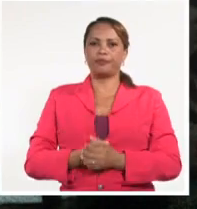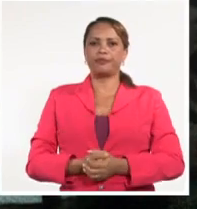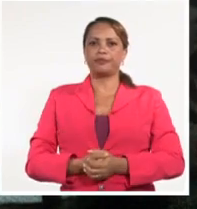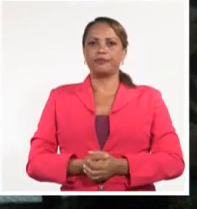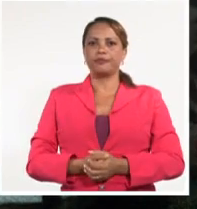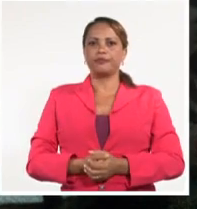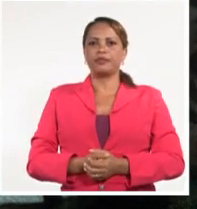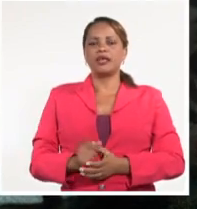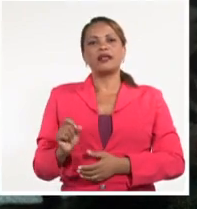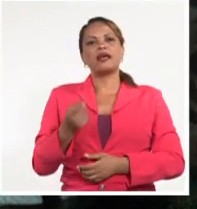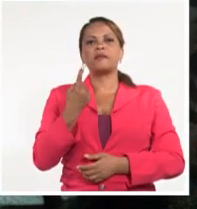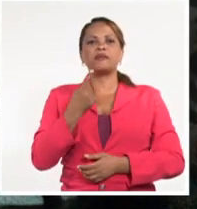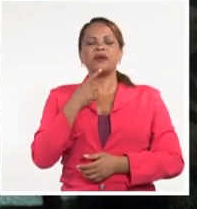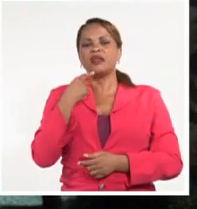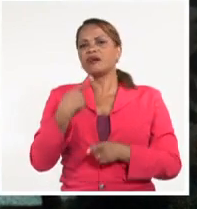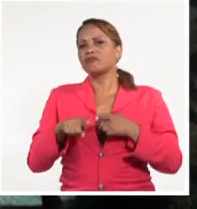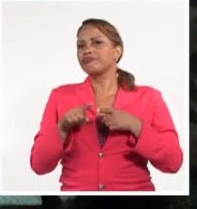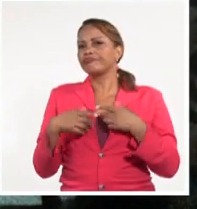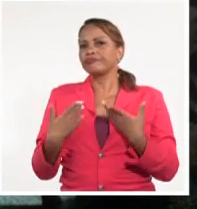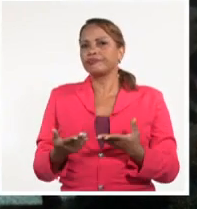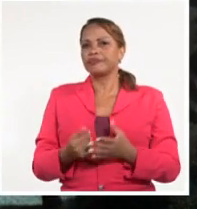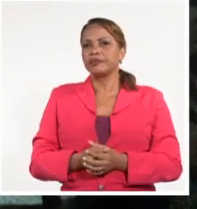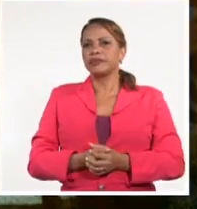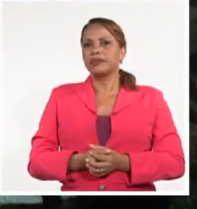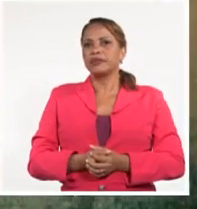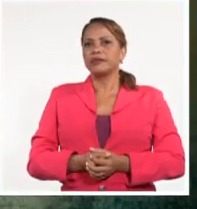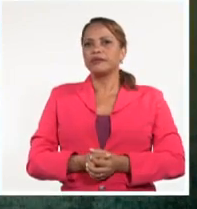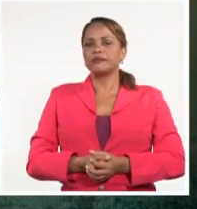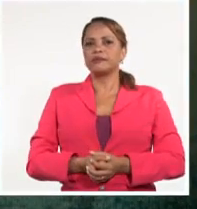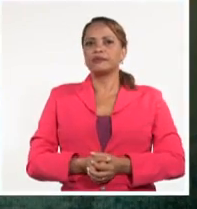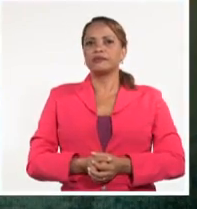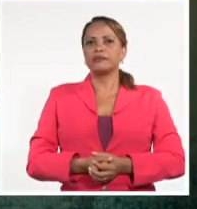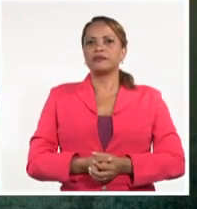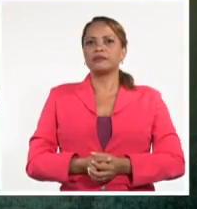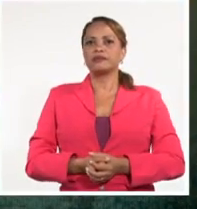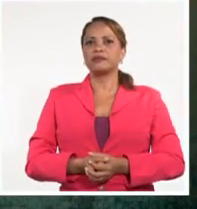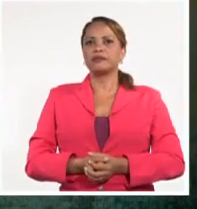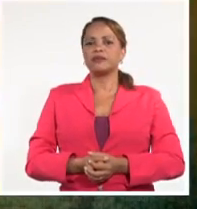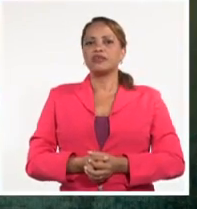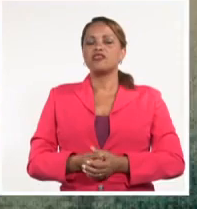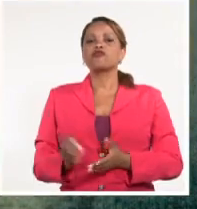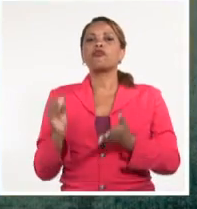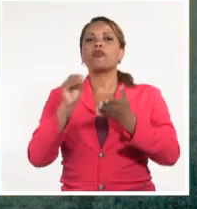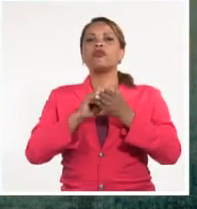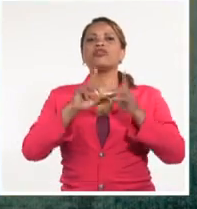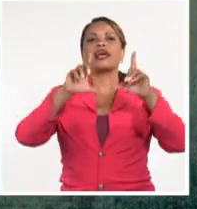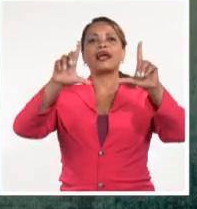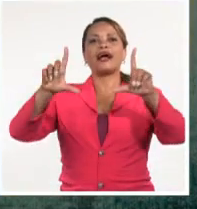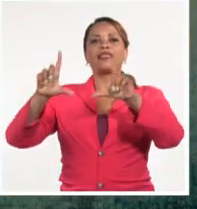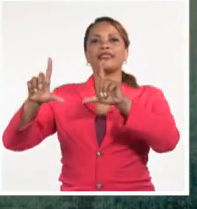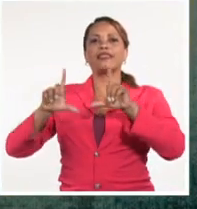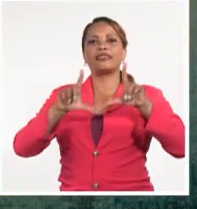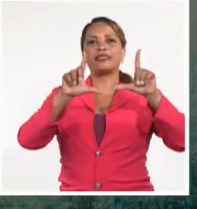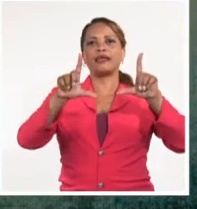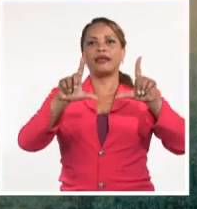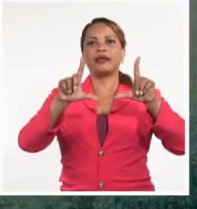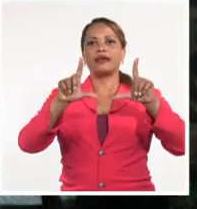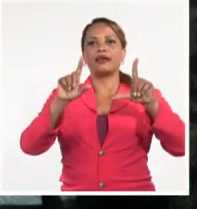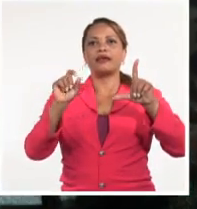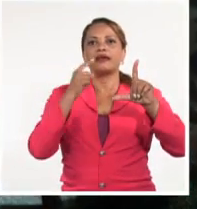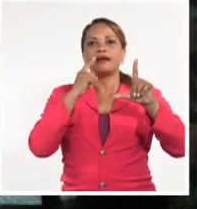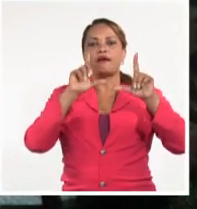La primera fechoría que yo cometí fueron unos carteles que puse en la casilla